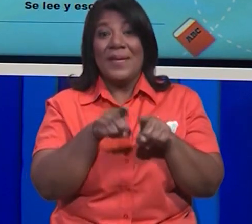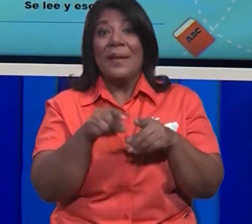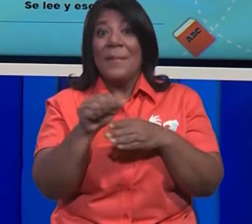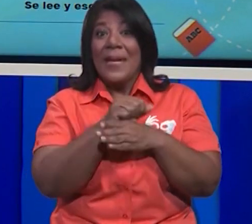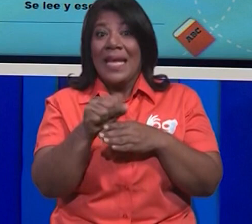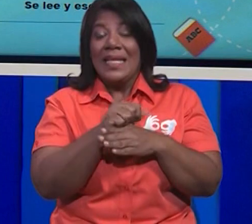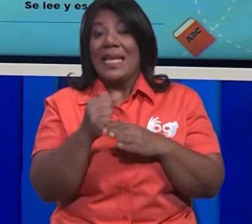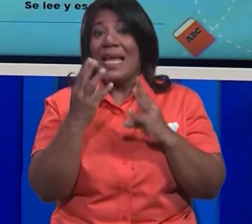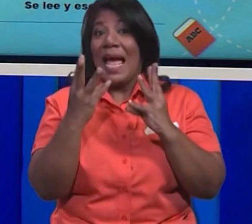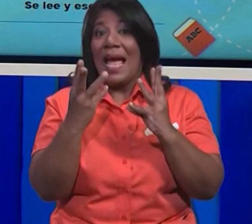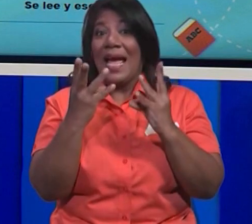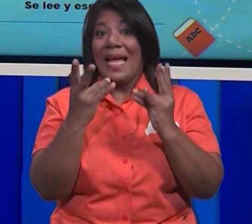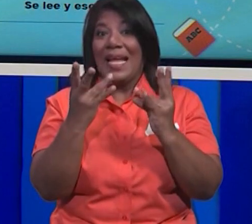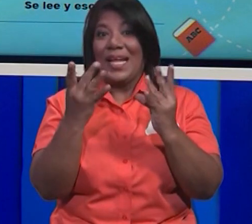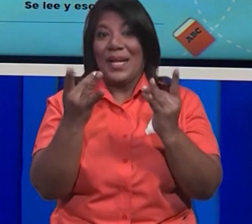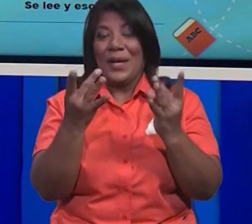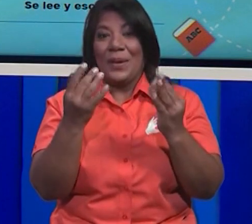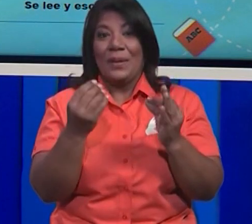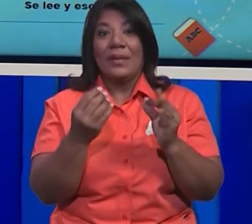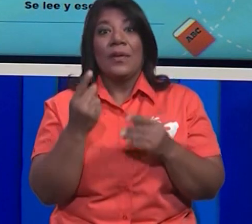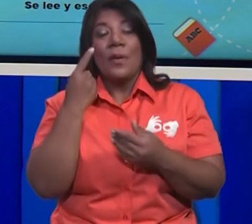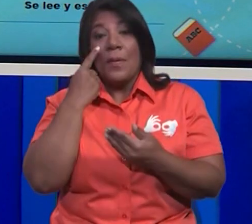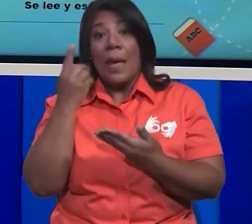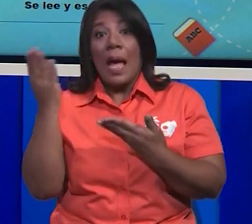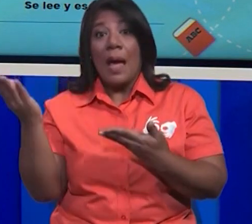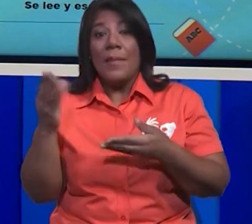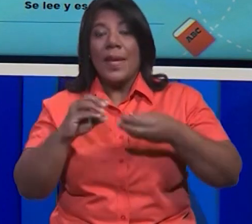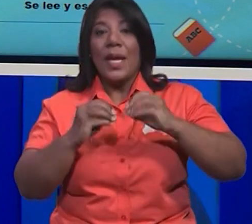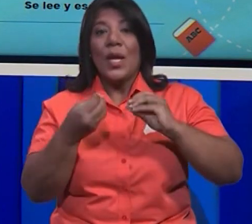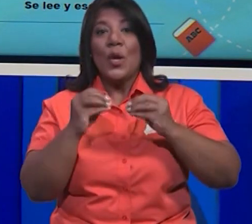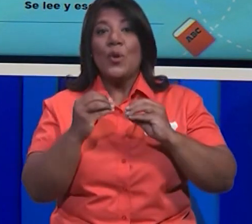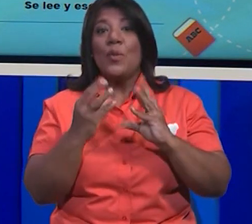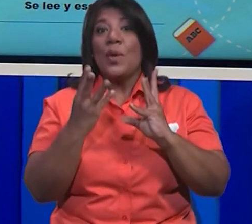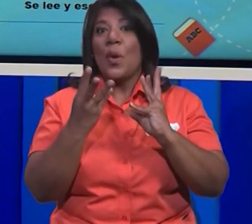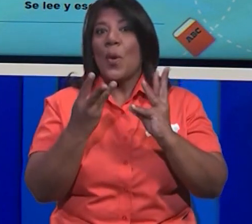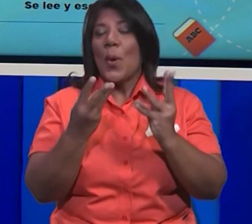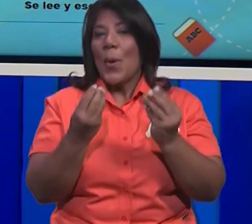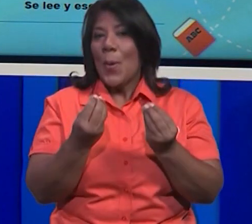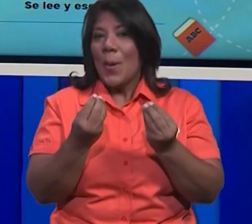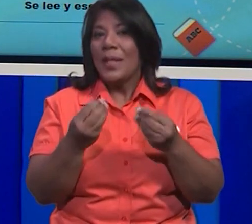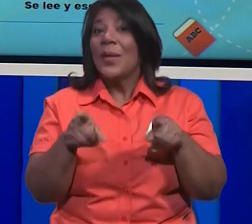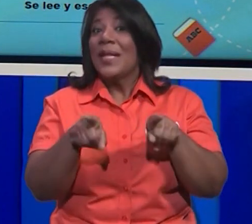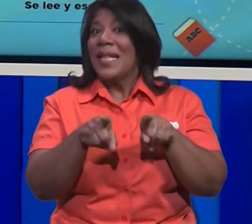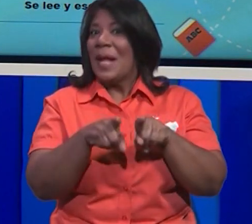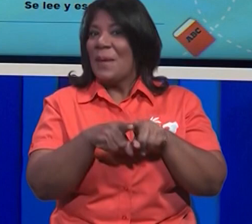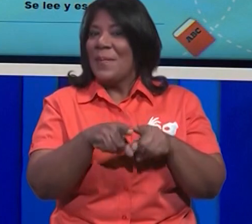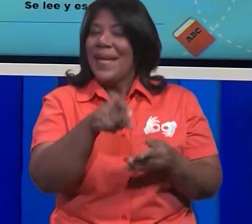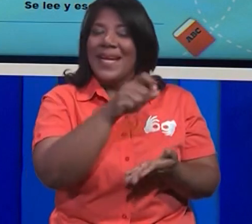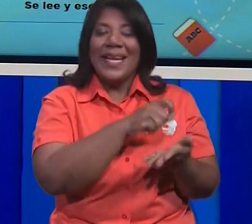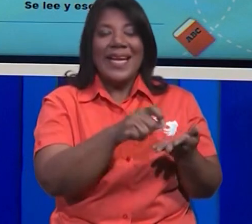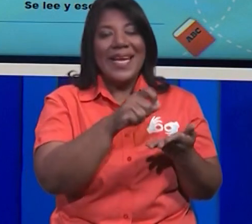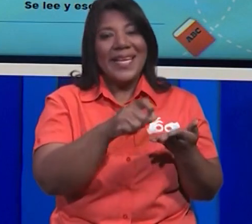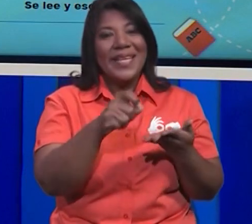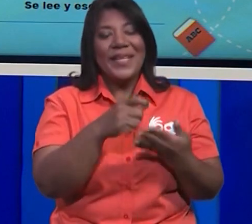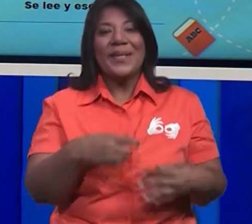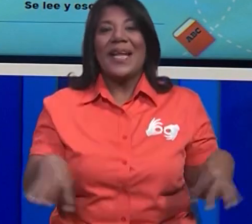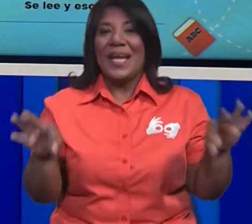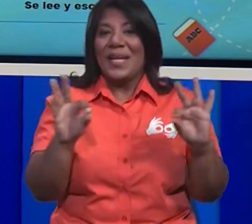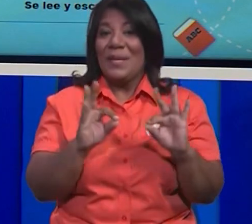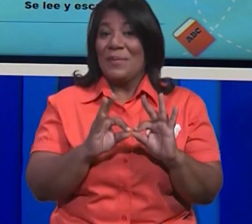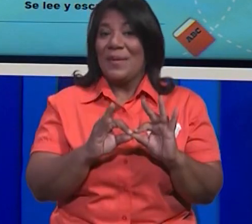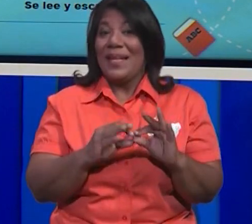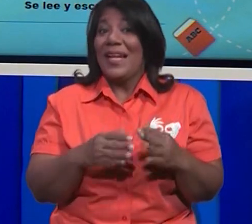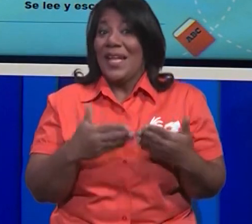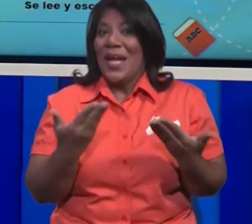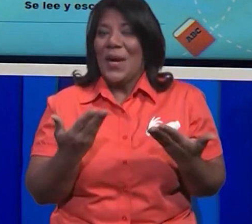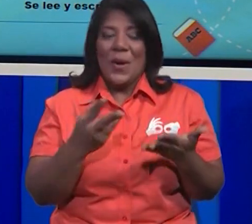Porque aquí estamos representando los números según su cantidad y su escritura. Y lo importante también, cómo se